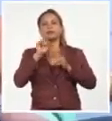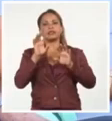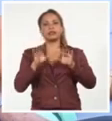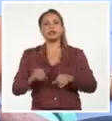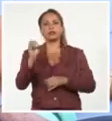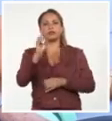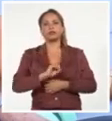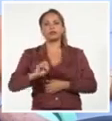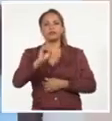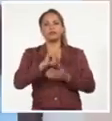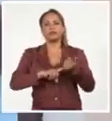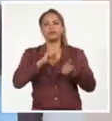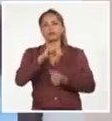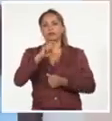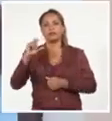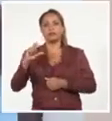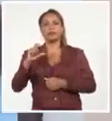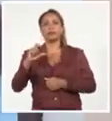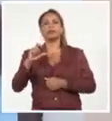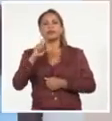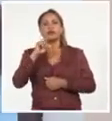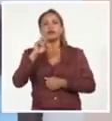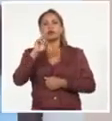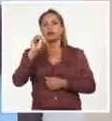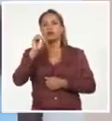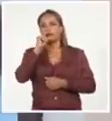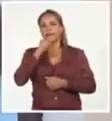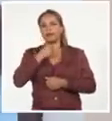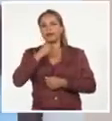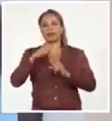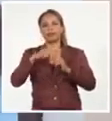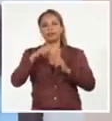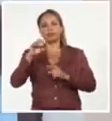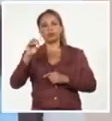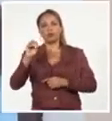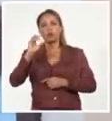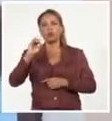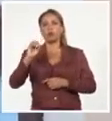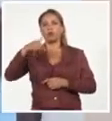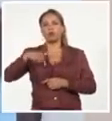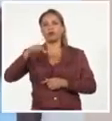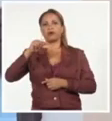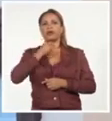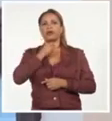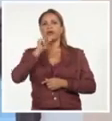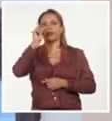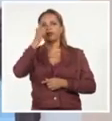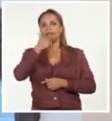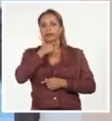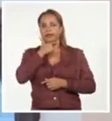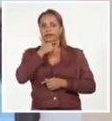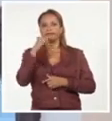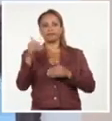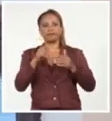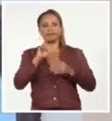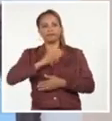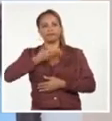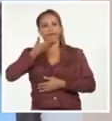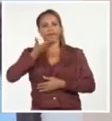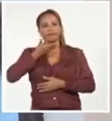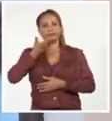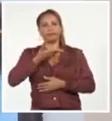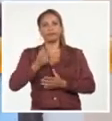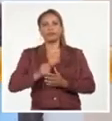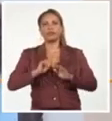Organización del Comité Central del Partido, Roberto Morales Ojeda. De este hecho, son admirables tanto las